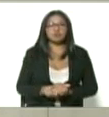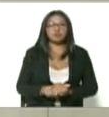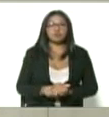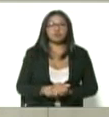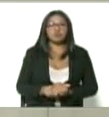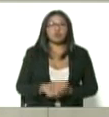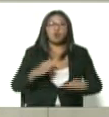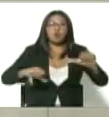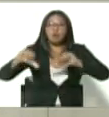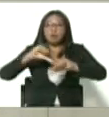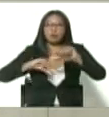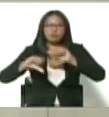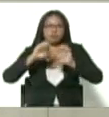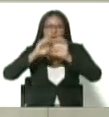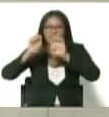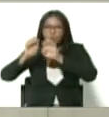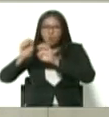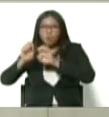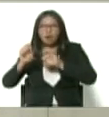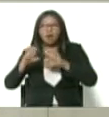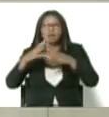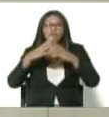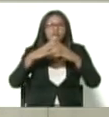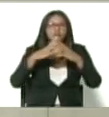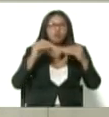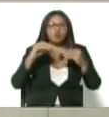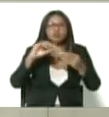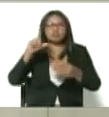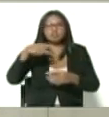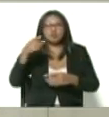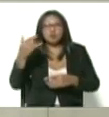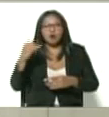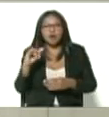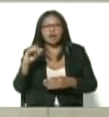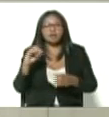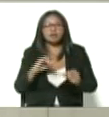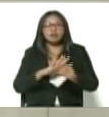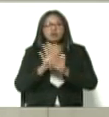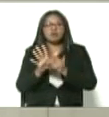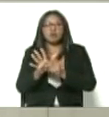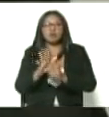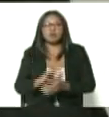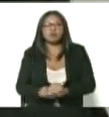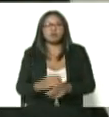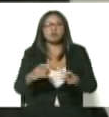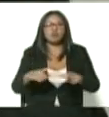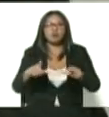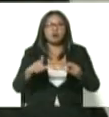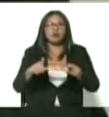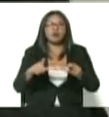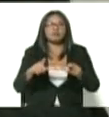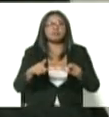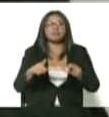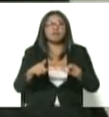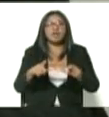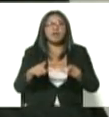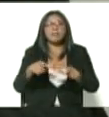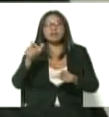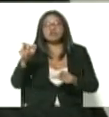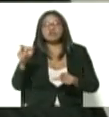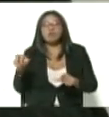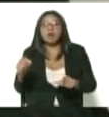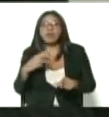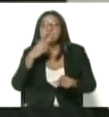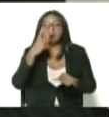realizan las pruebas diagnósticos moleculares, o en las áreas de diagnóstico de pacientes respiratorios, y al